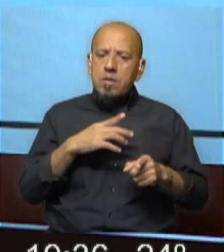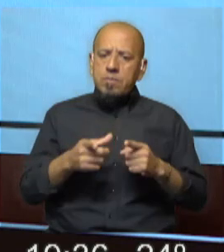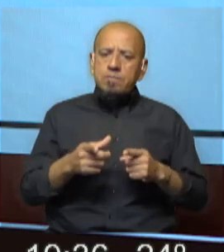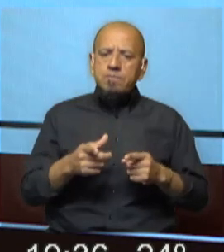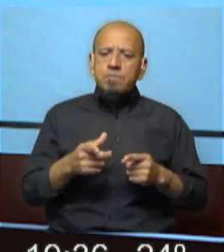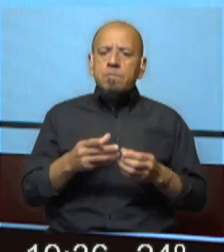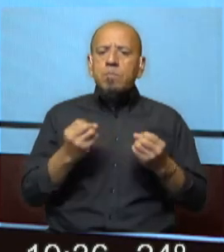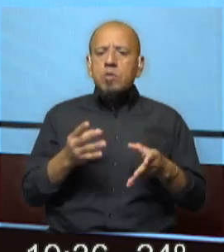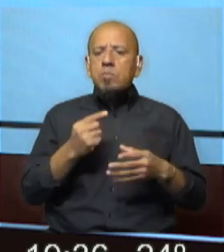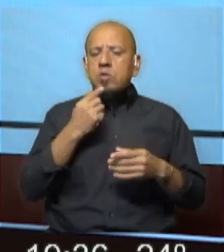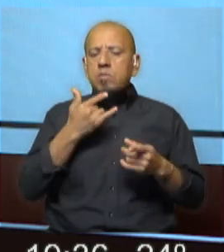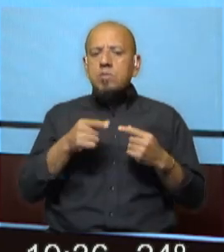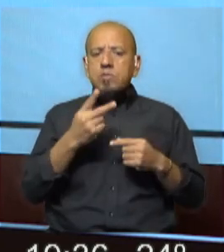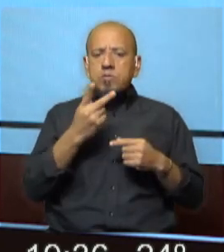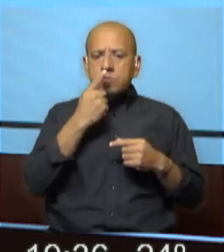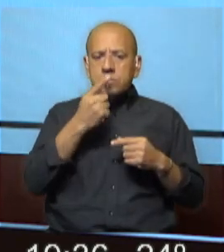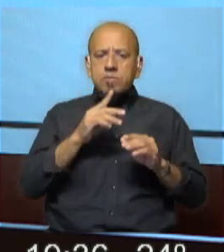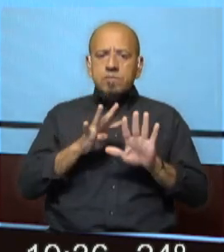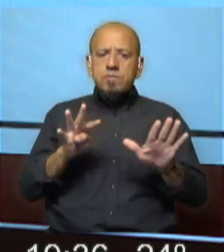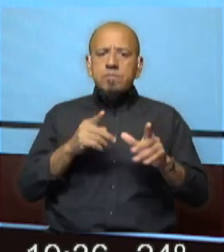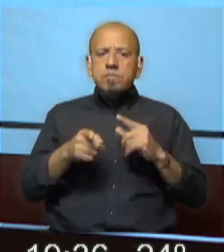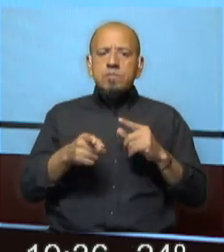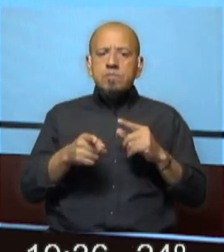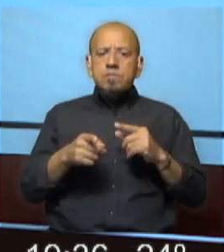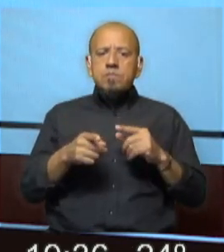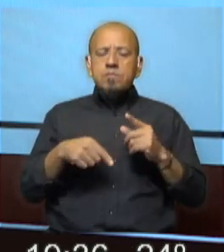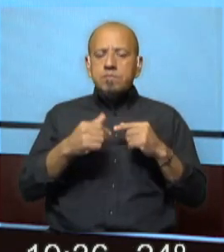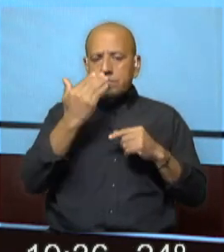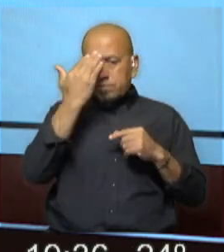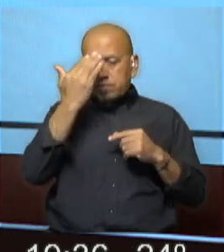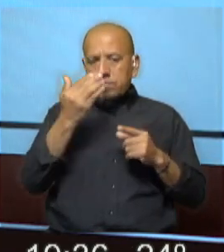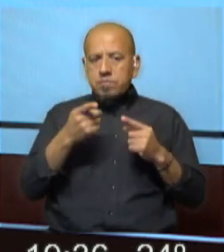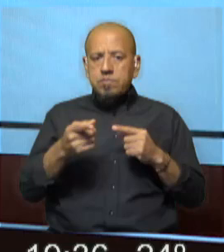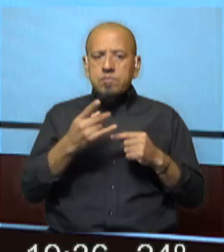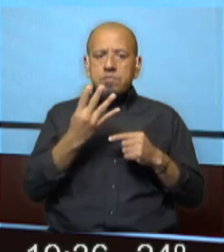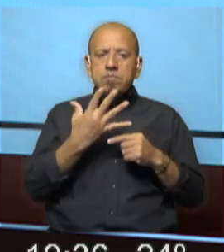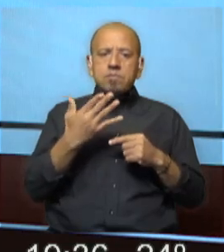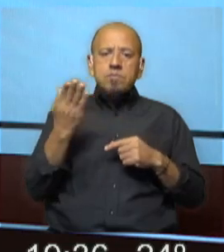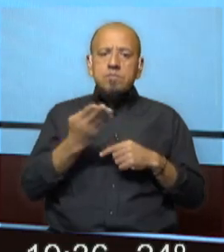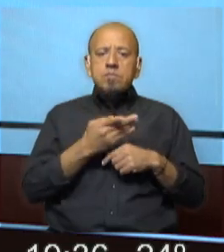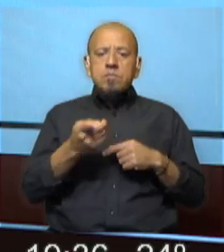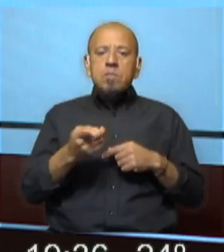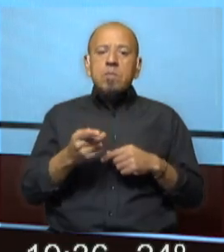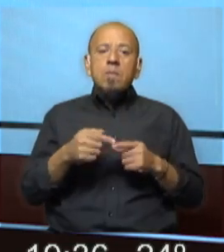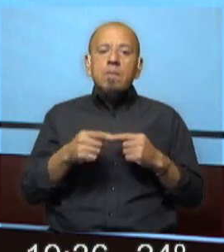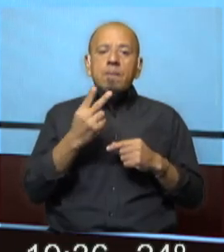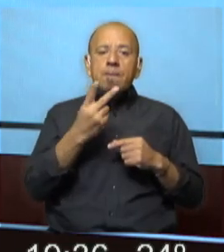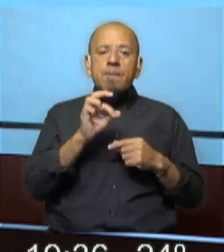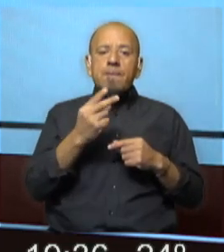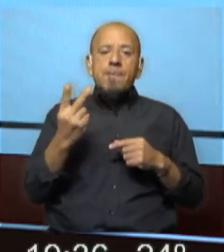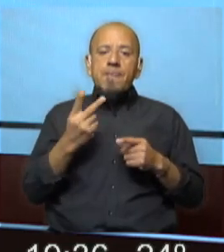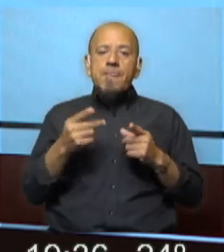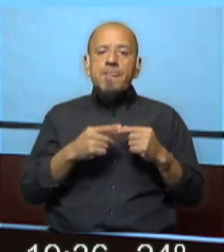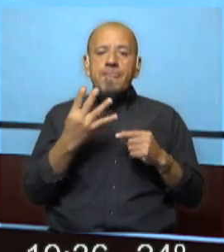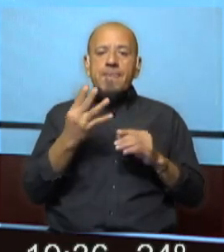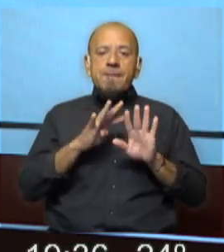tendencia porque por ejemplo el 2019 que fue el último periodo de gobierno del Frente Amplio un 45% y el 2022 un 49